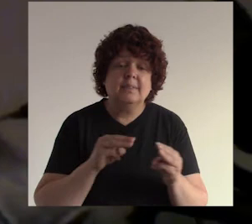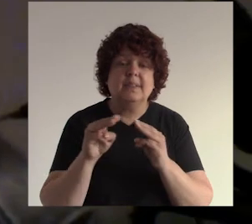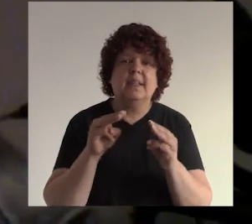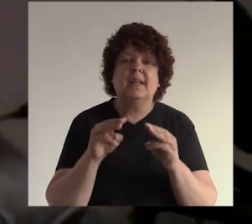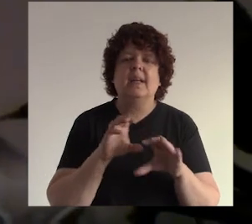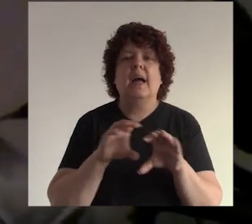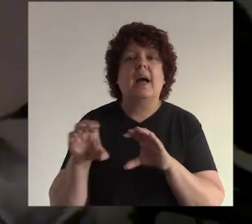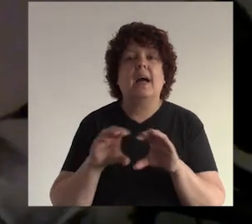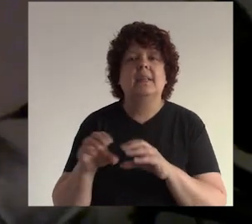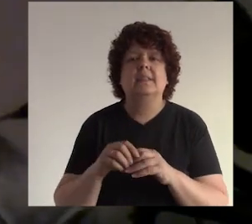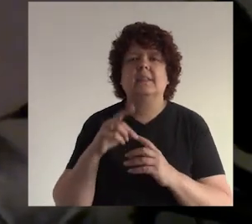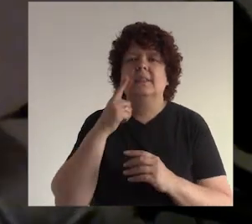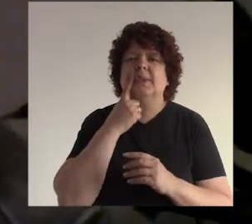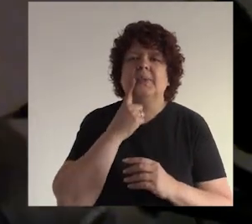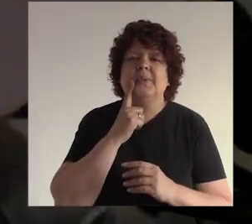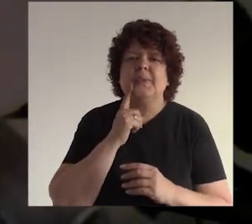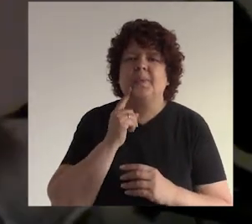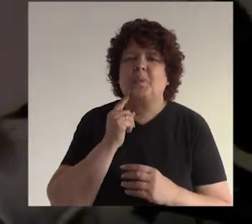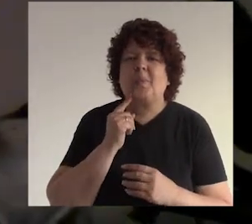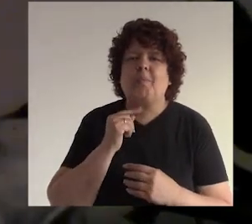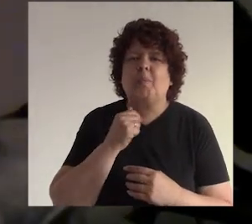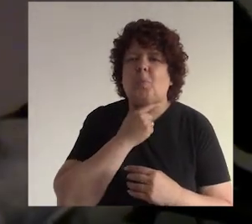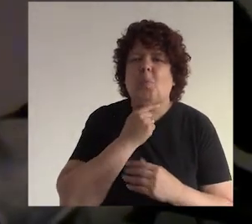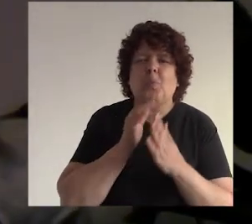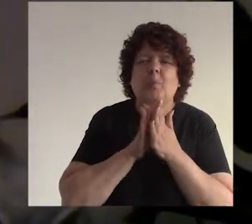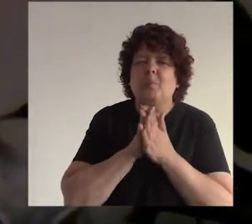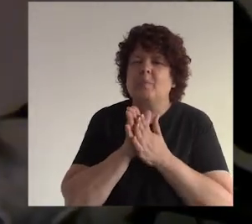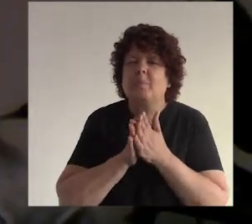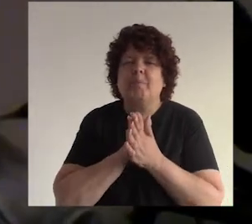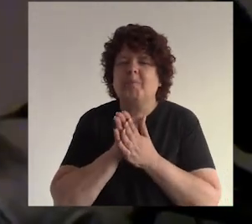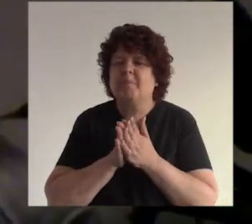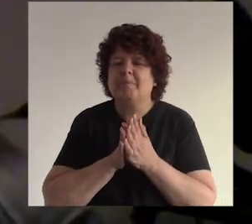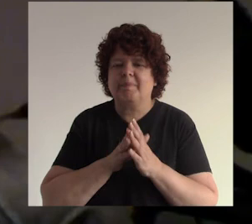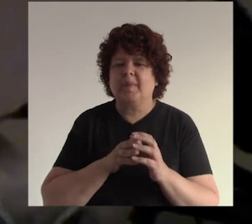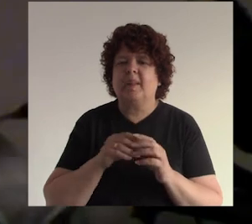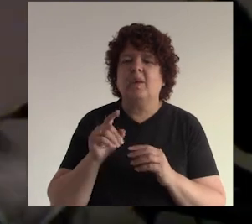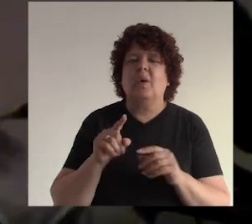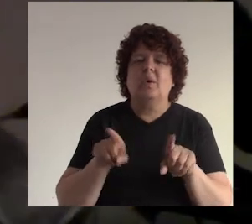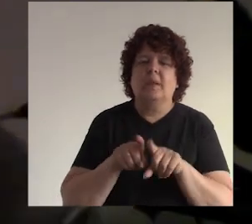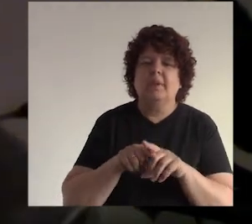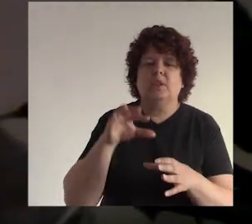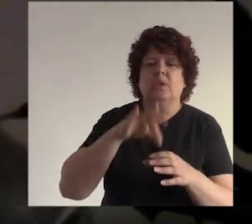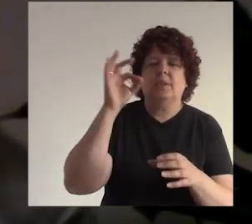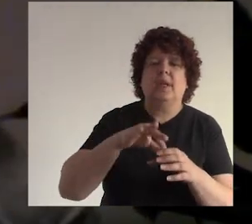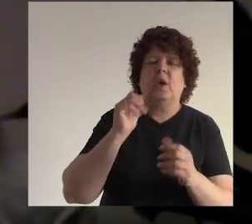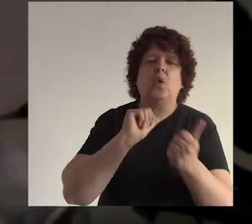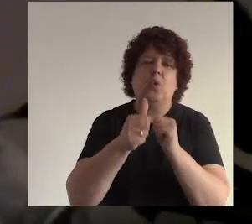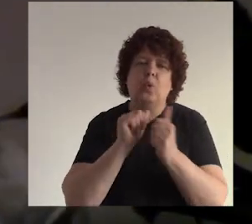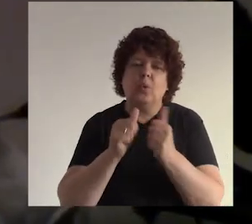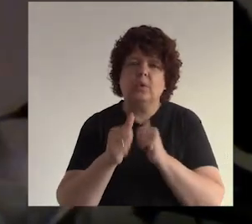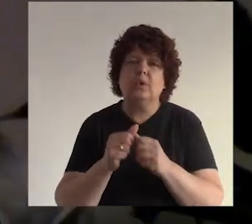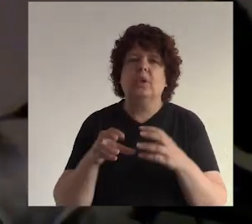generas provocación a la audiencia o también puedes hacer un sorteo o un